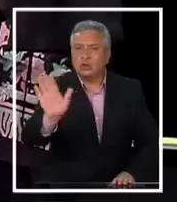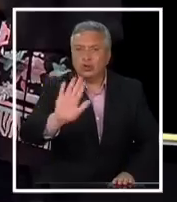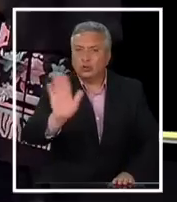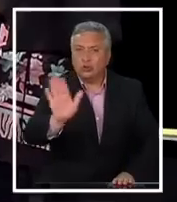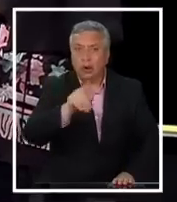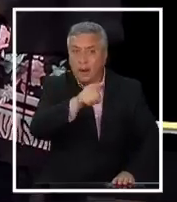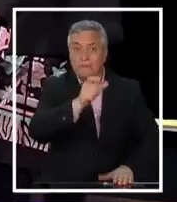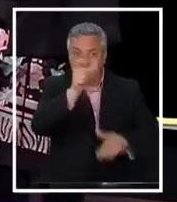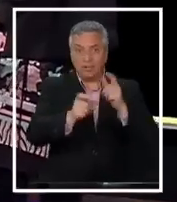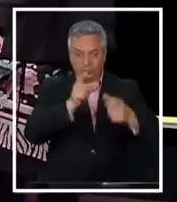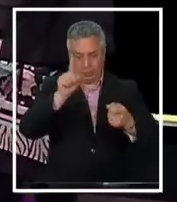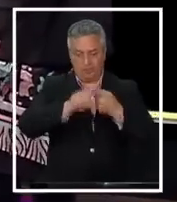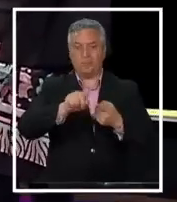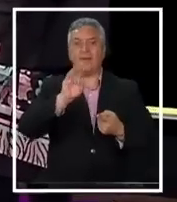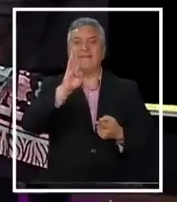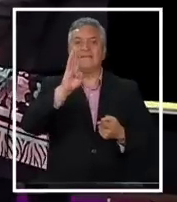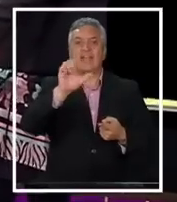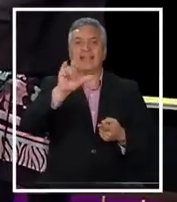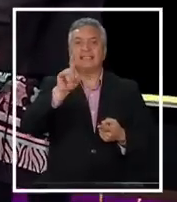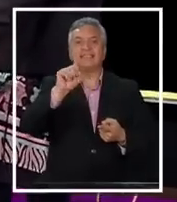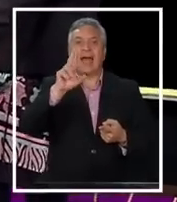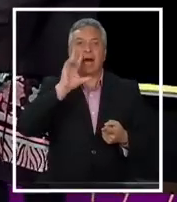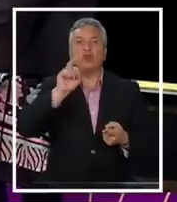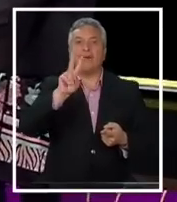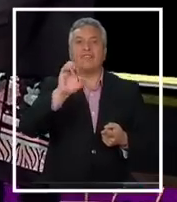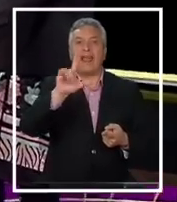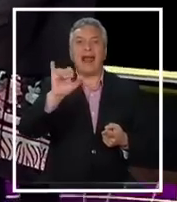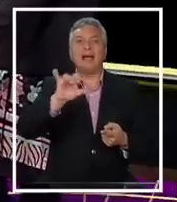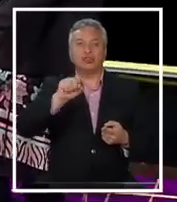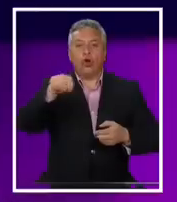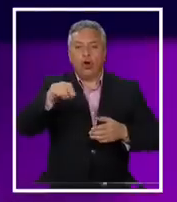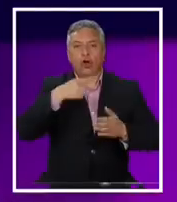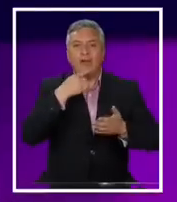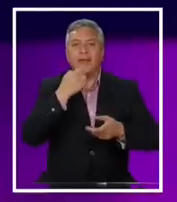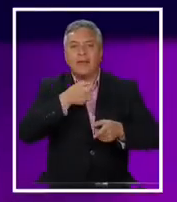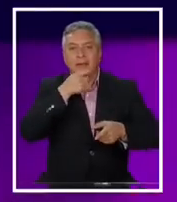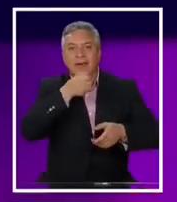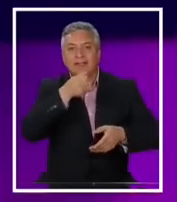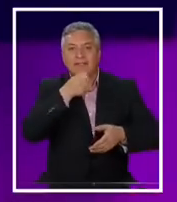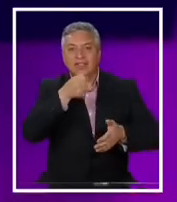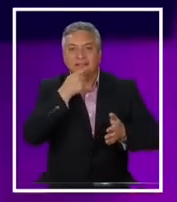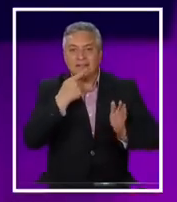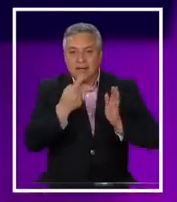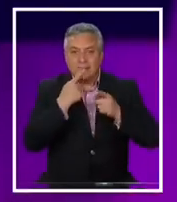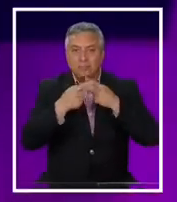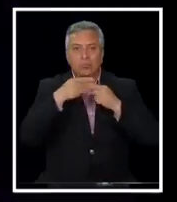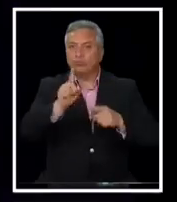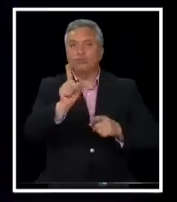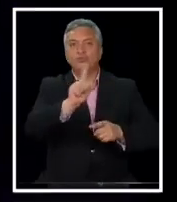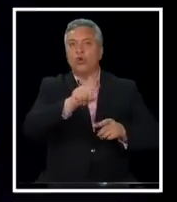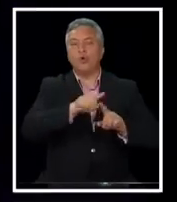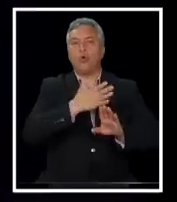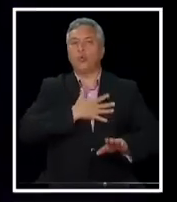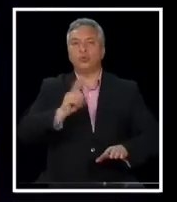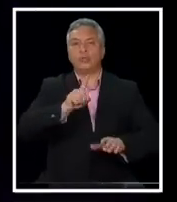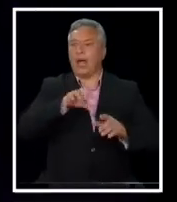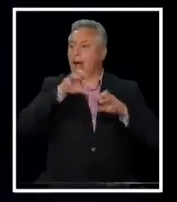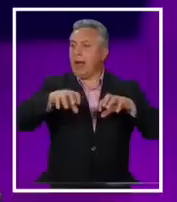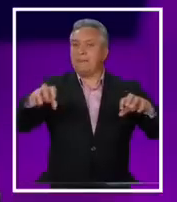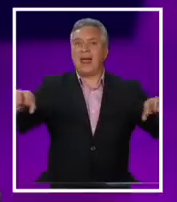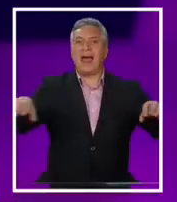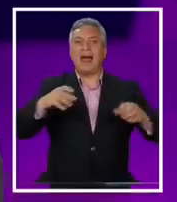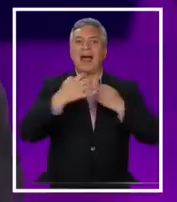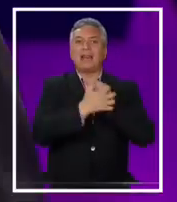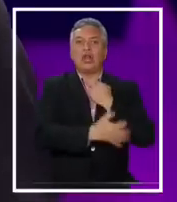nombra Jimena, Belisario Velasco, ¿qué dice en la entrevista de hoy del Mercurio? Que no le gusta la Cámara de las Regiones porque tiene pocas